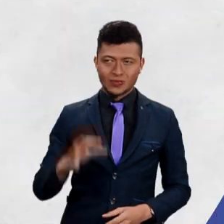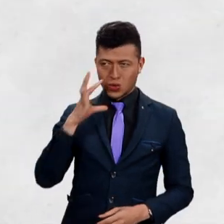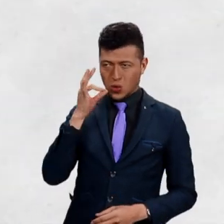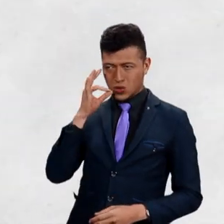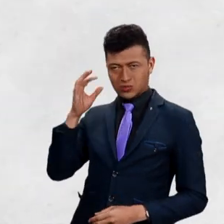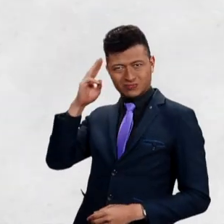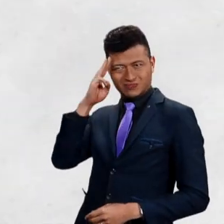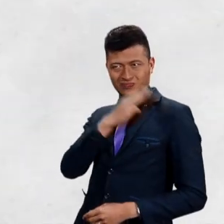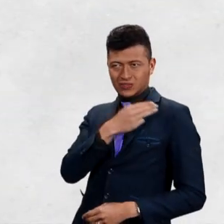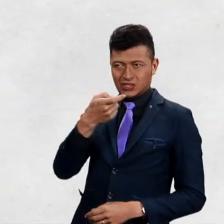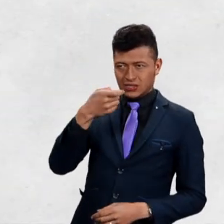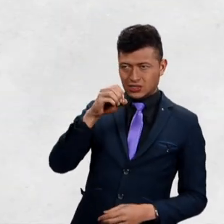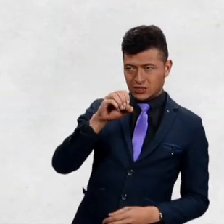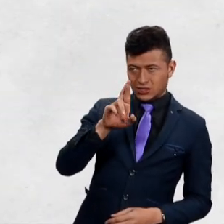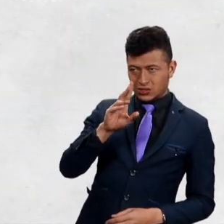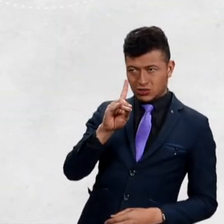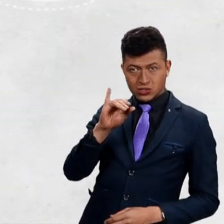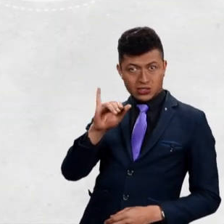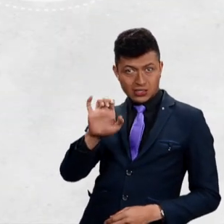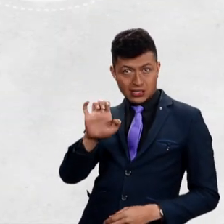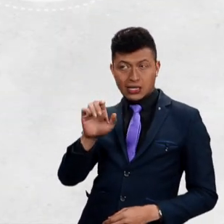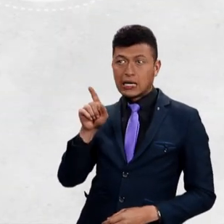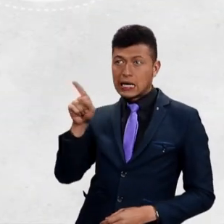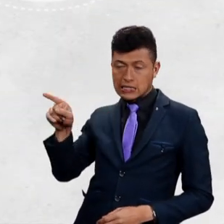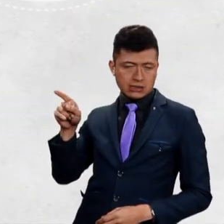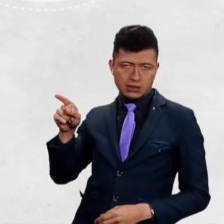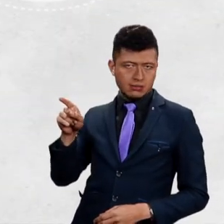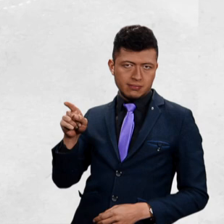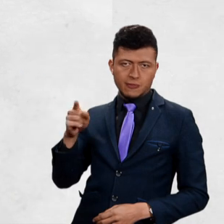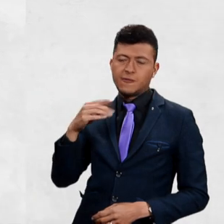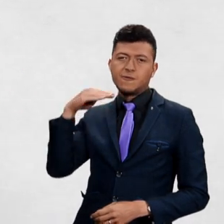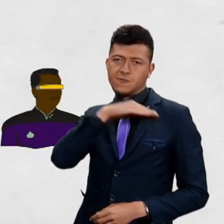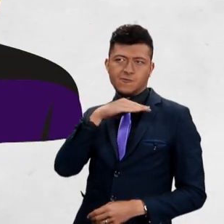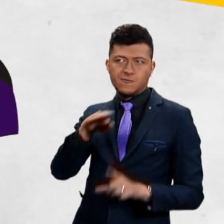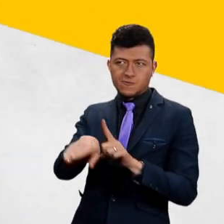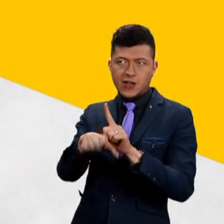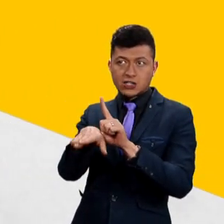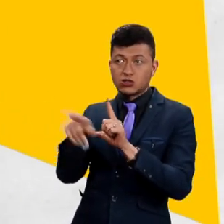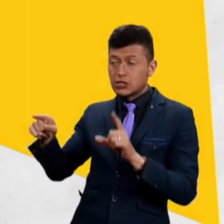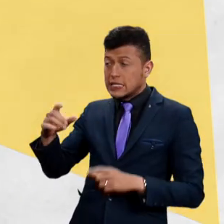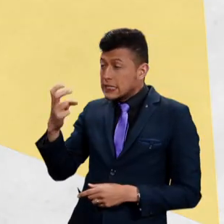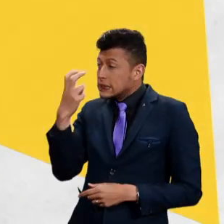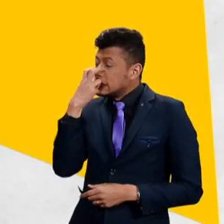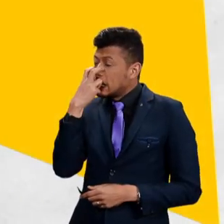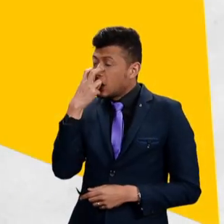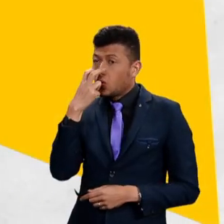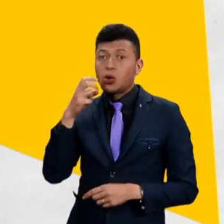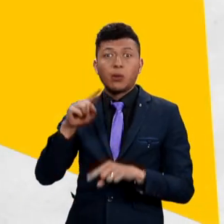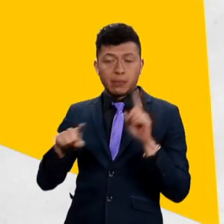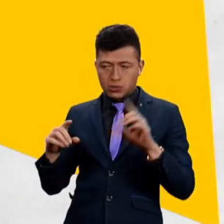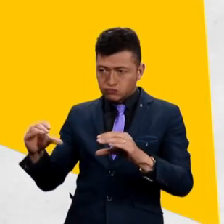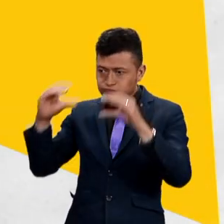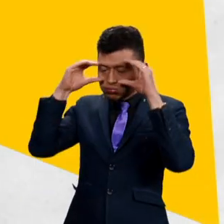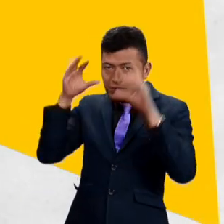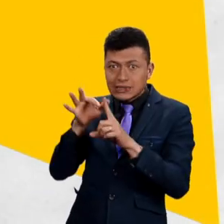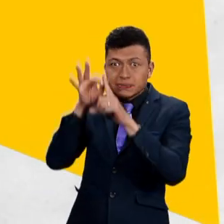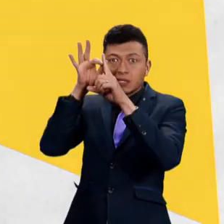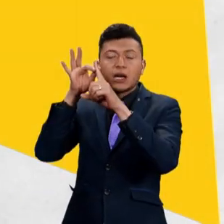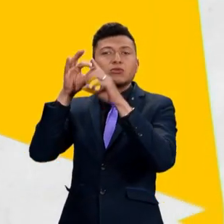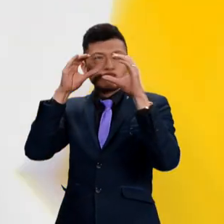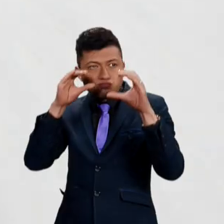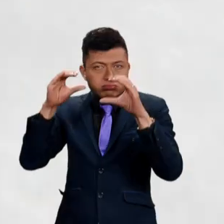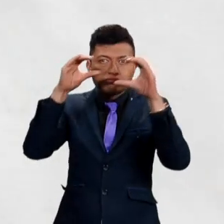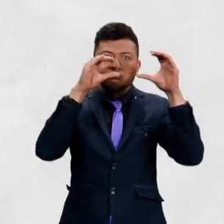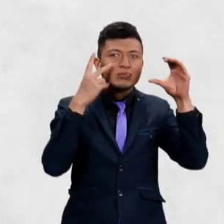El teniente Jordi Laforge es un personaje de ficción que es ciego de nacimiento, pero que puede ver gracias a un dispositivo especial. Estas ideas